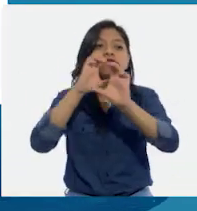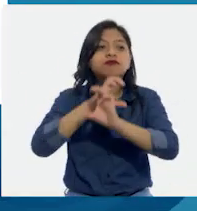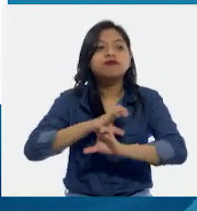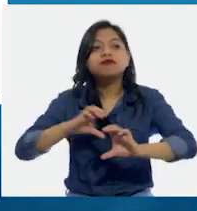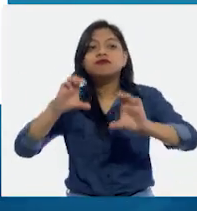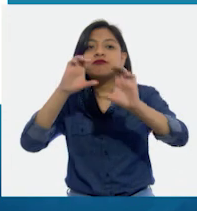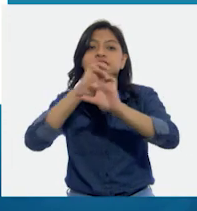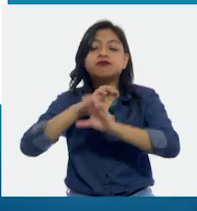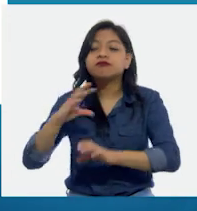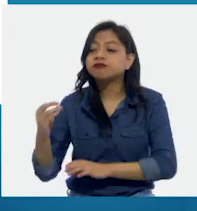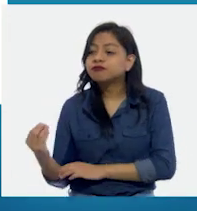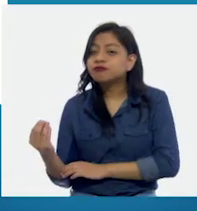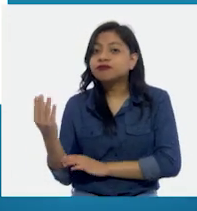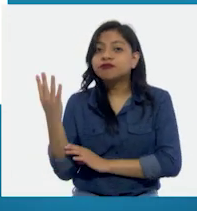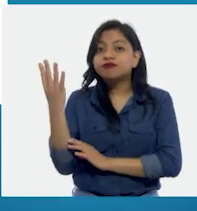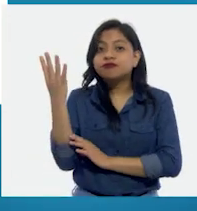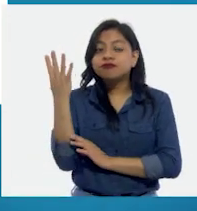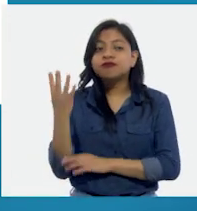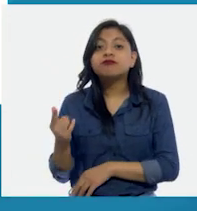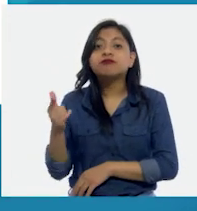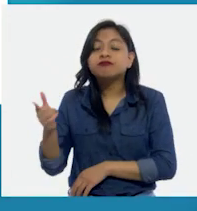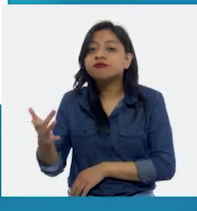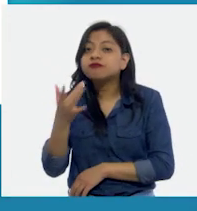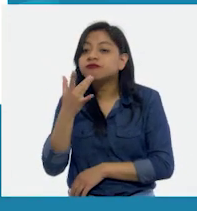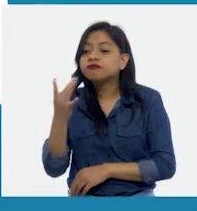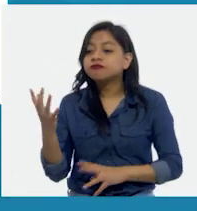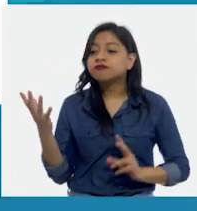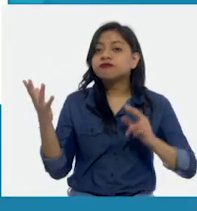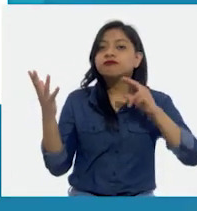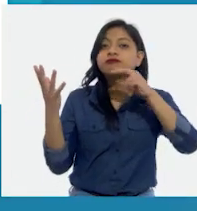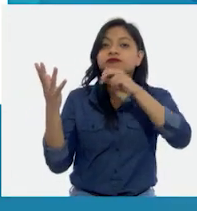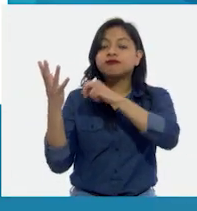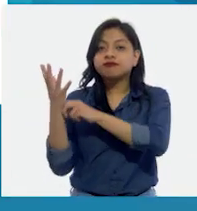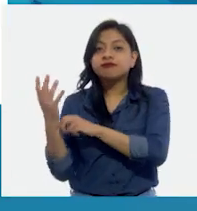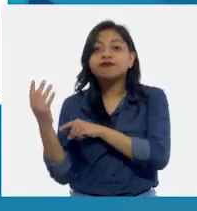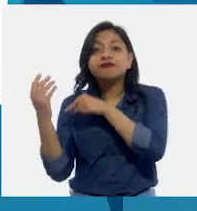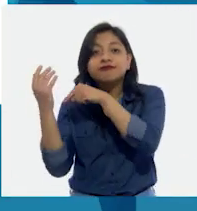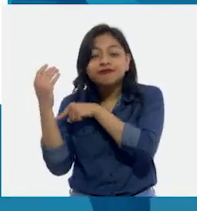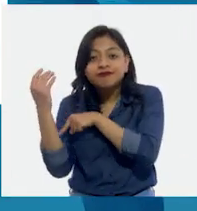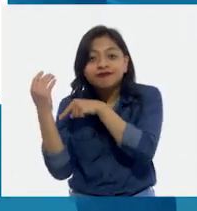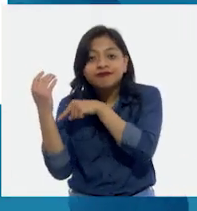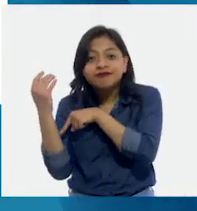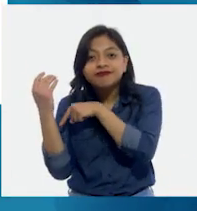hermosa bromelia, la ranita se escondió.